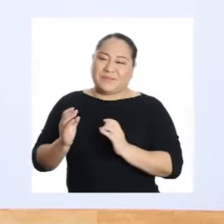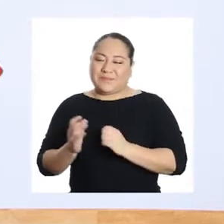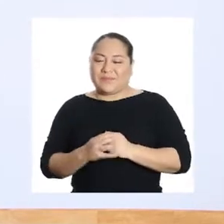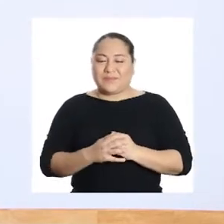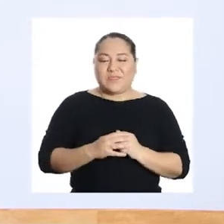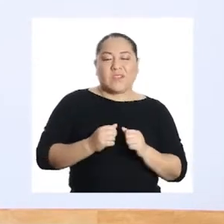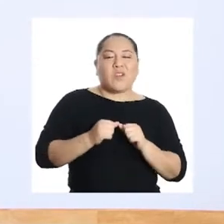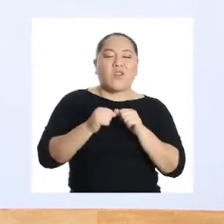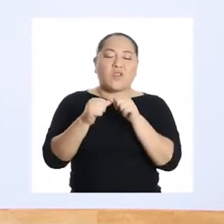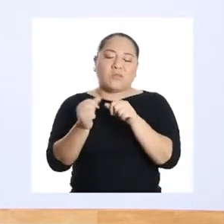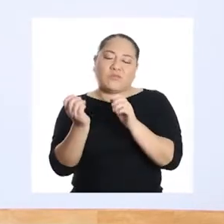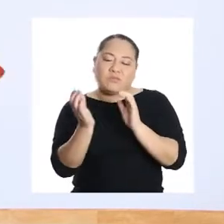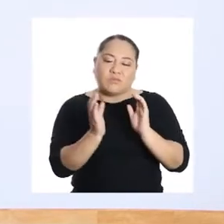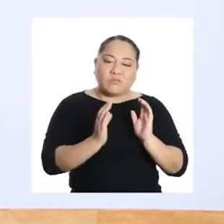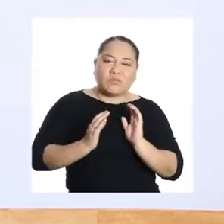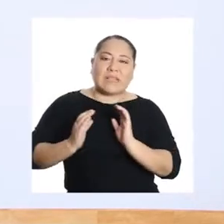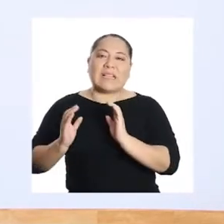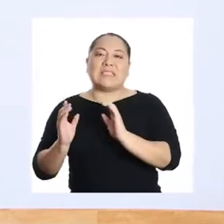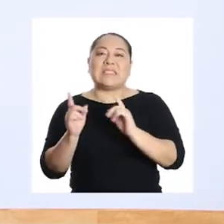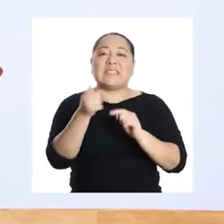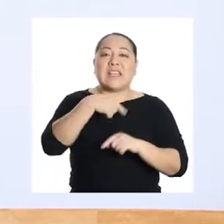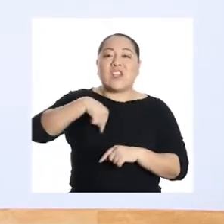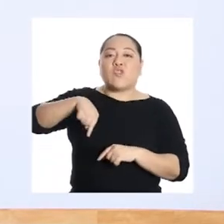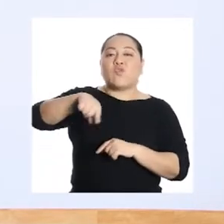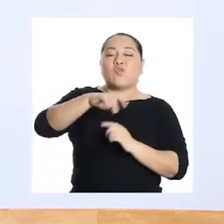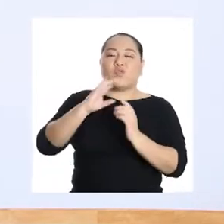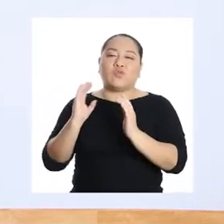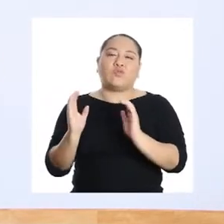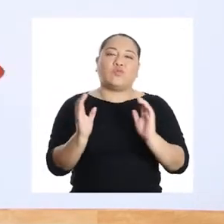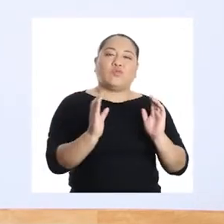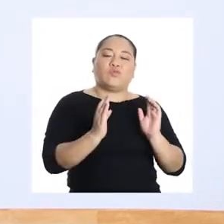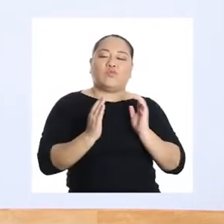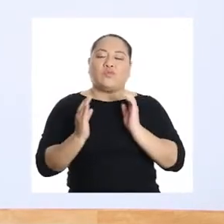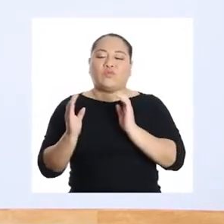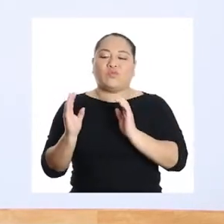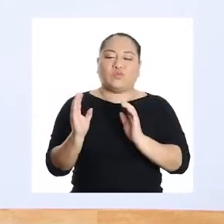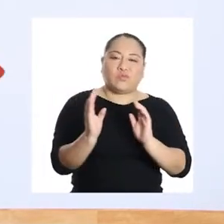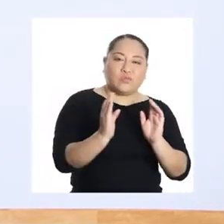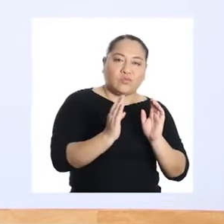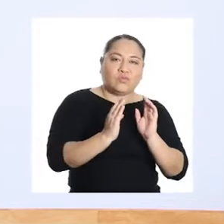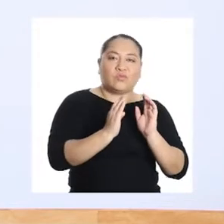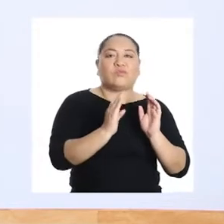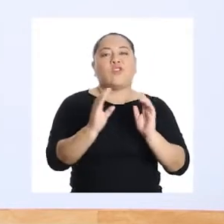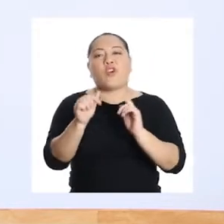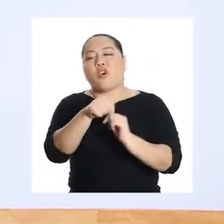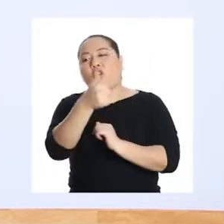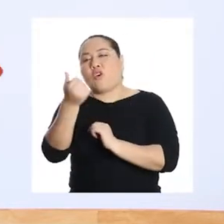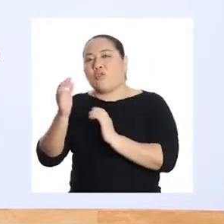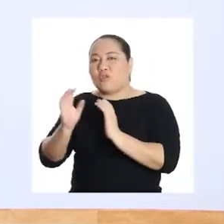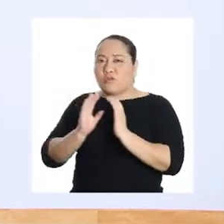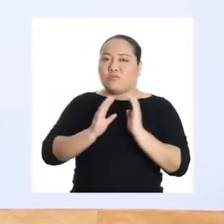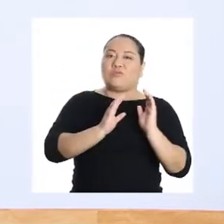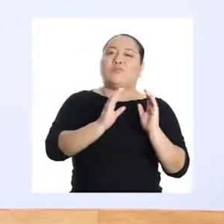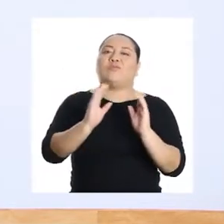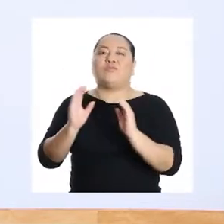Seguimos relajándolas en círculos. Hacia el otro lado.